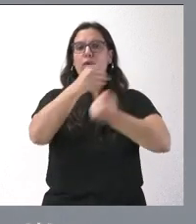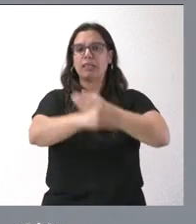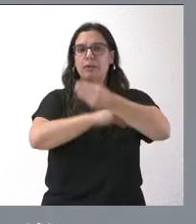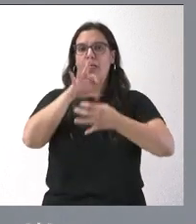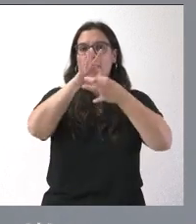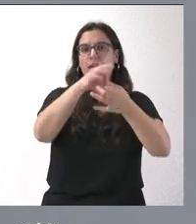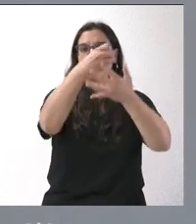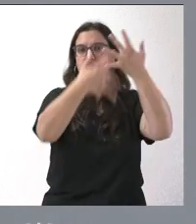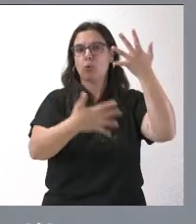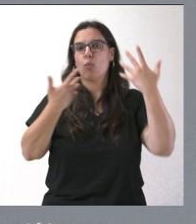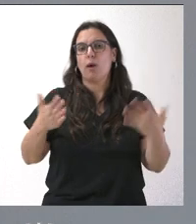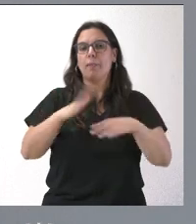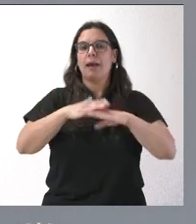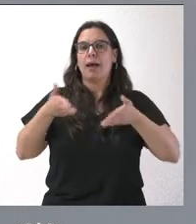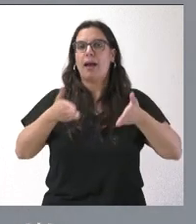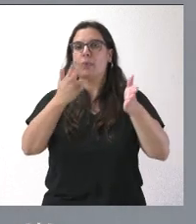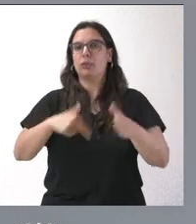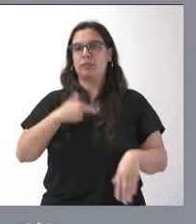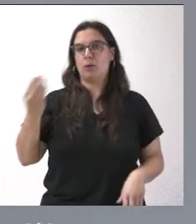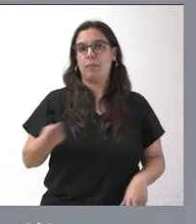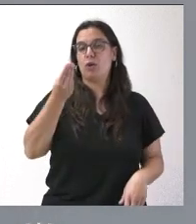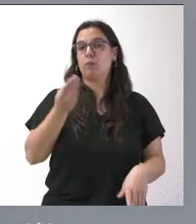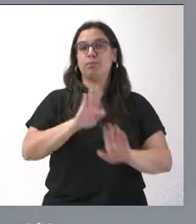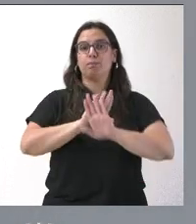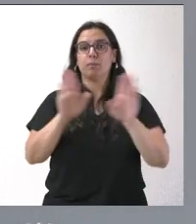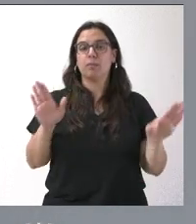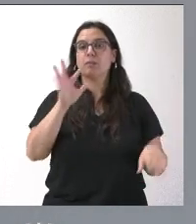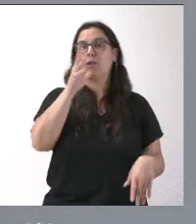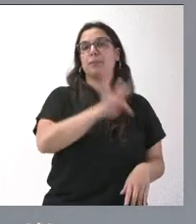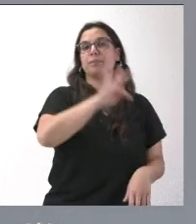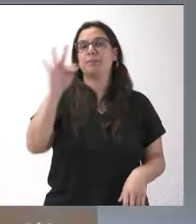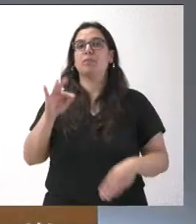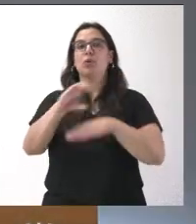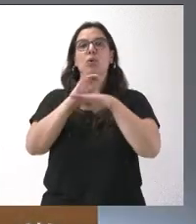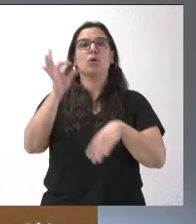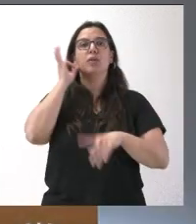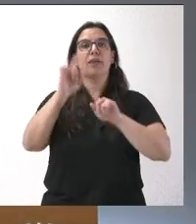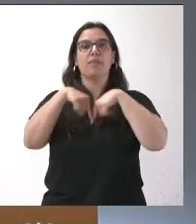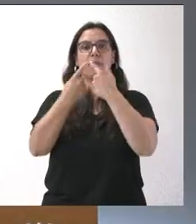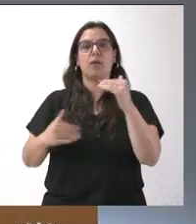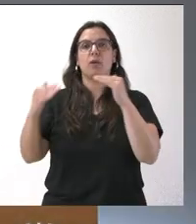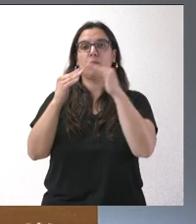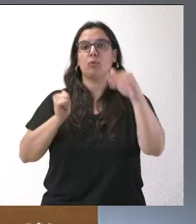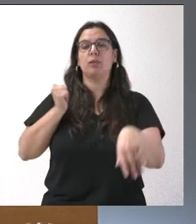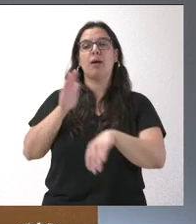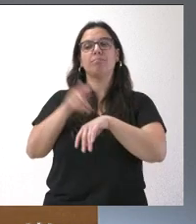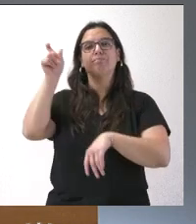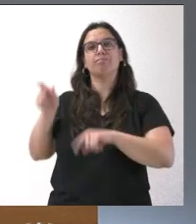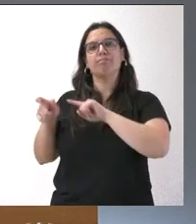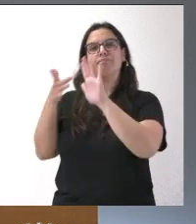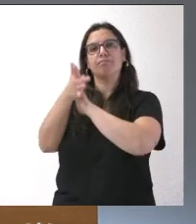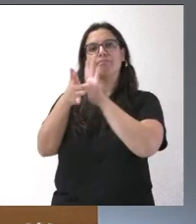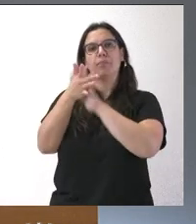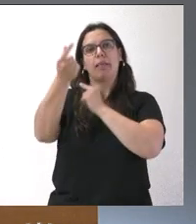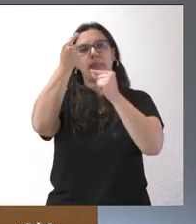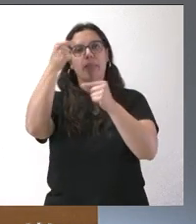mejorando el Camino de Santiago. Y, sin más, cedo la palabra a la consejera de Familia de Igualdad de oportunidades para que desarrolle el